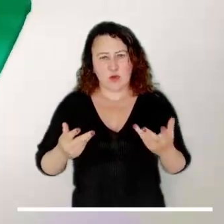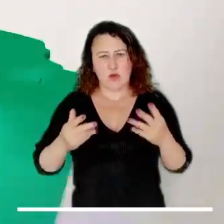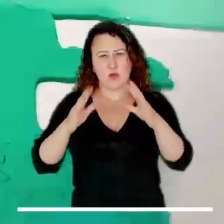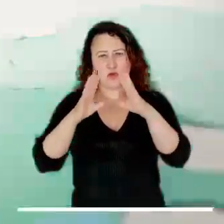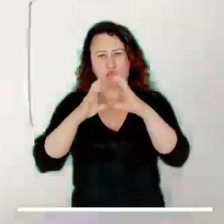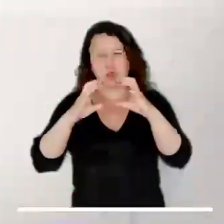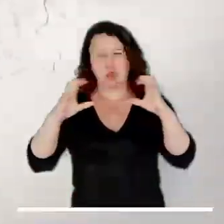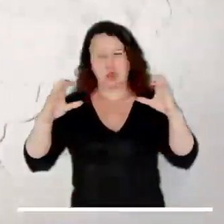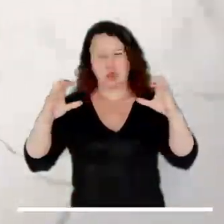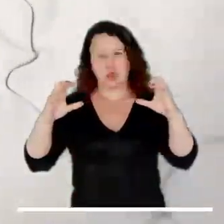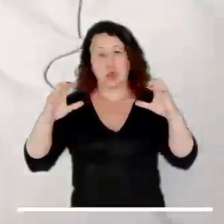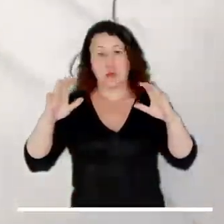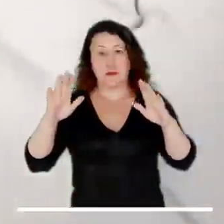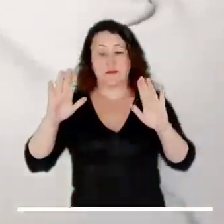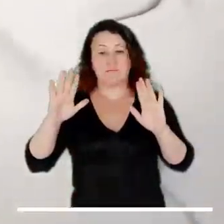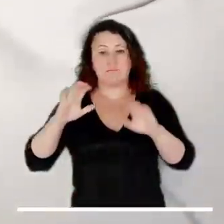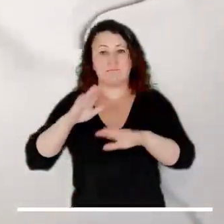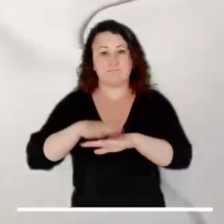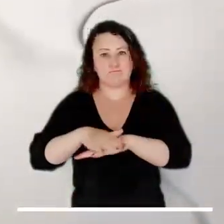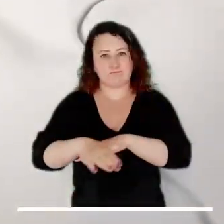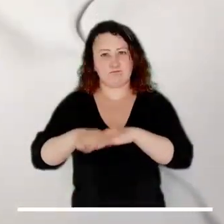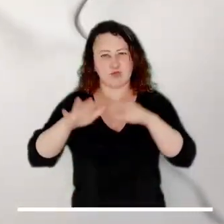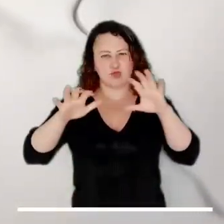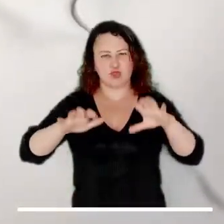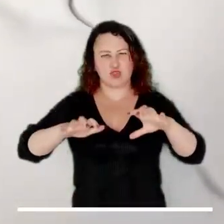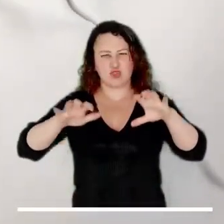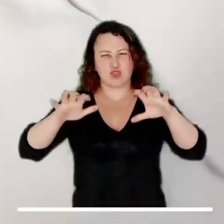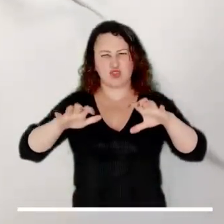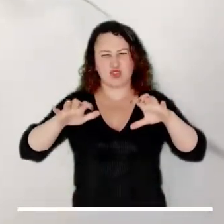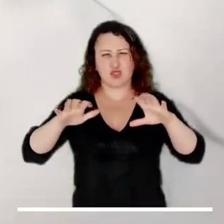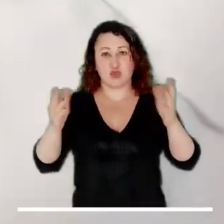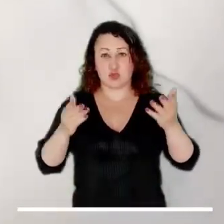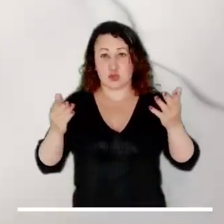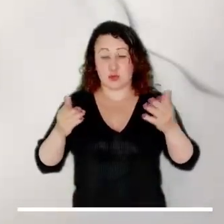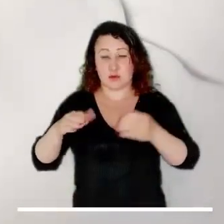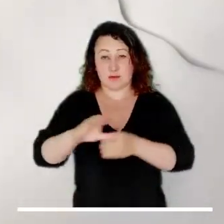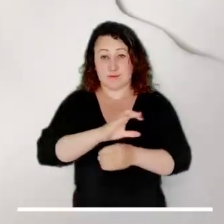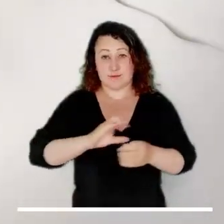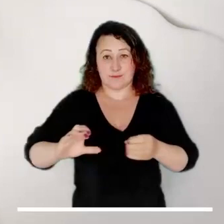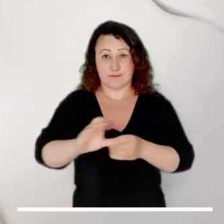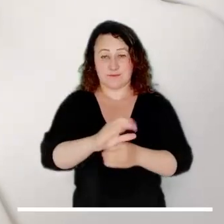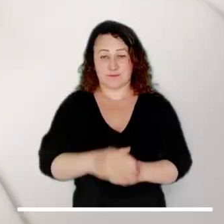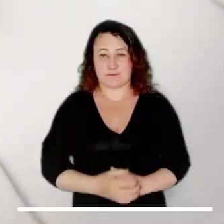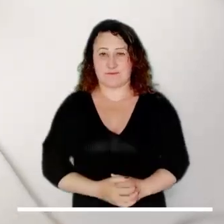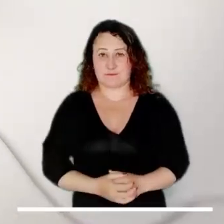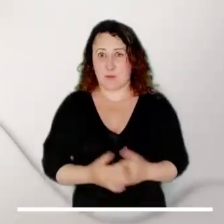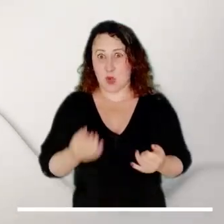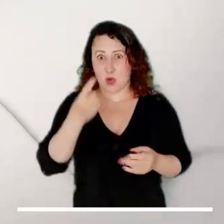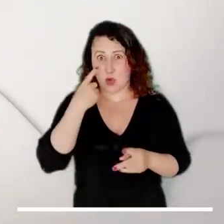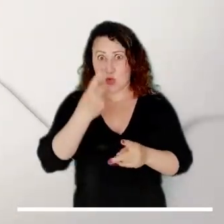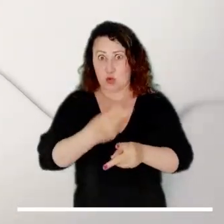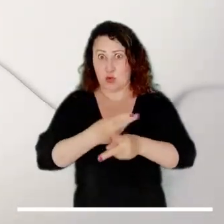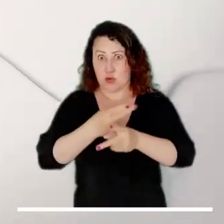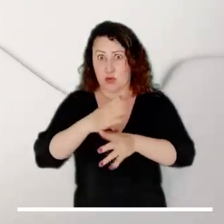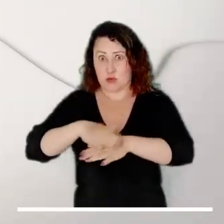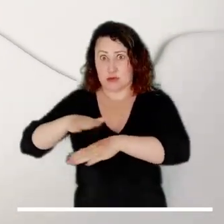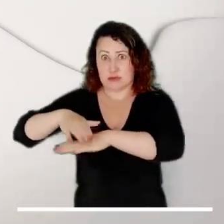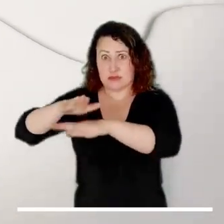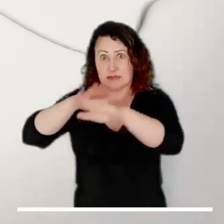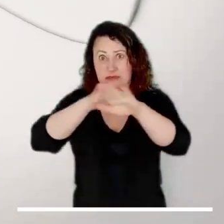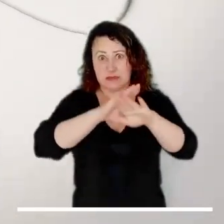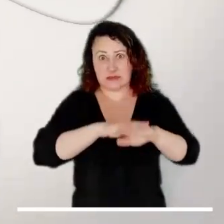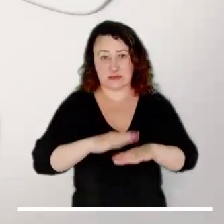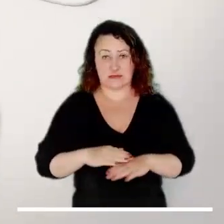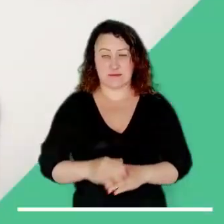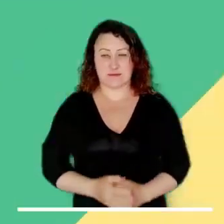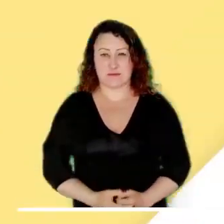La tarde capitalina también estará marcadamente encapotada, haciendo que no se descarten lluvias de variada intensidad en la ciudad.